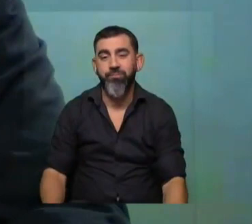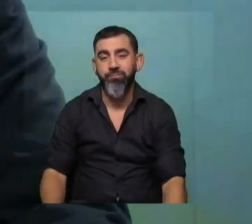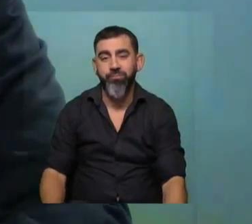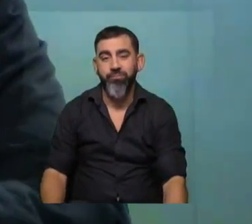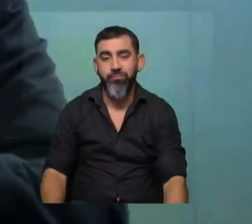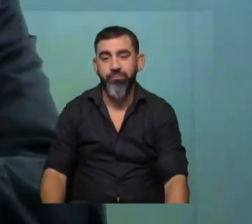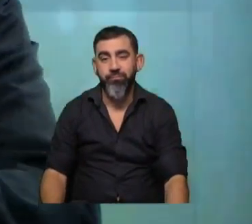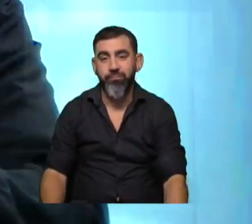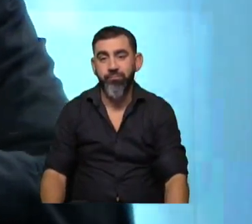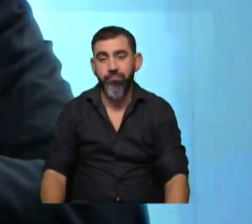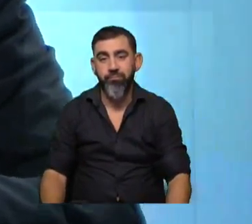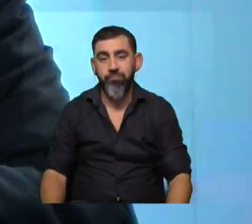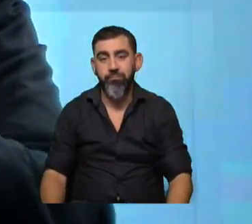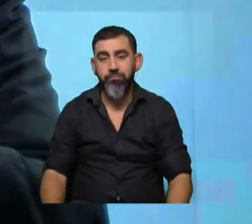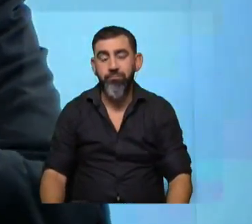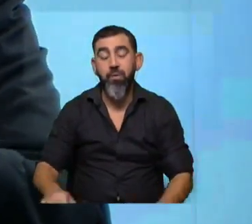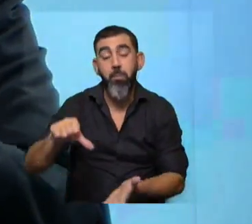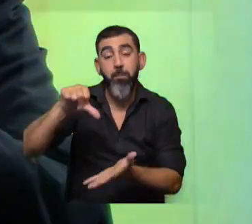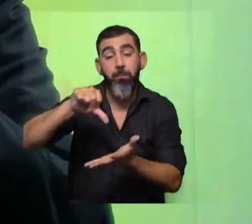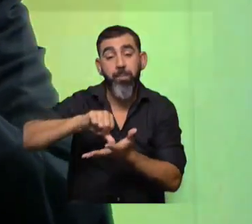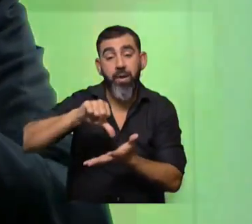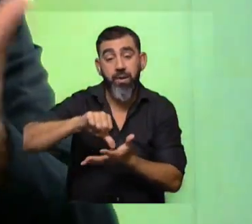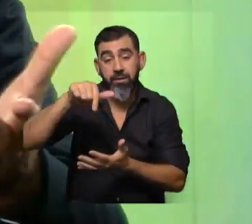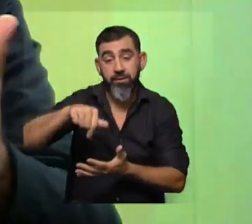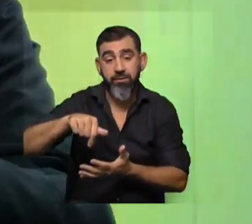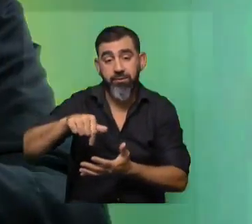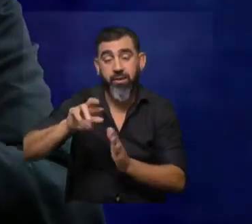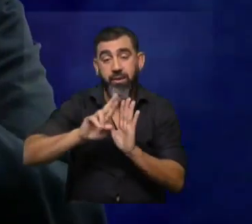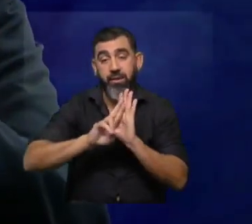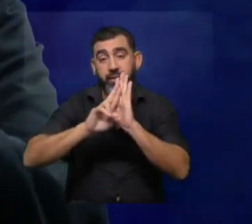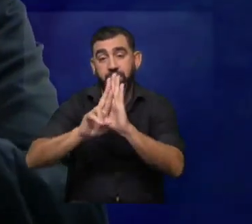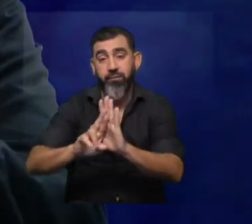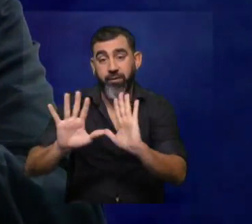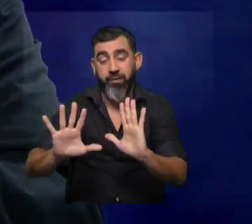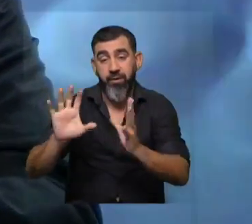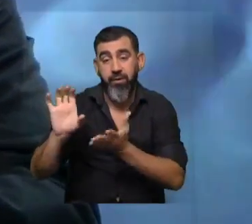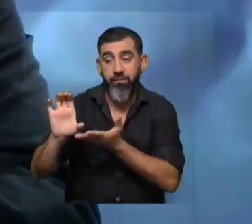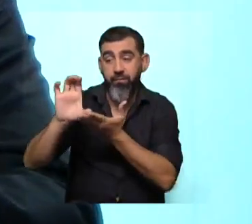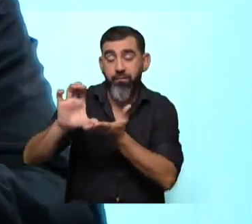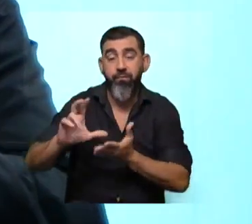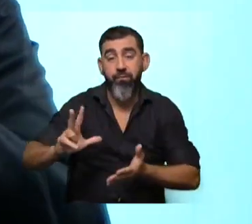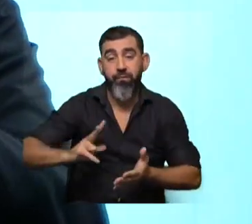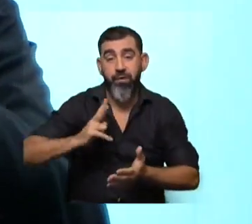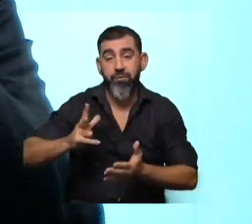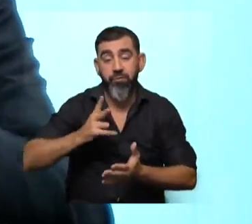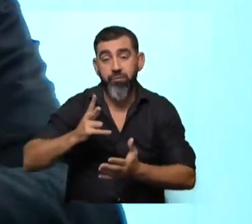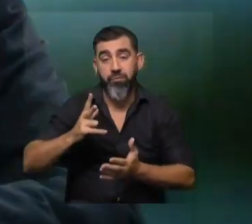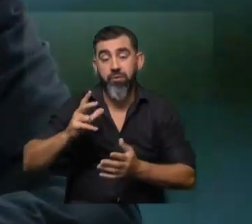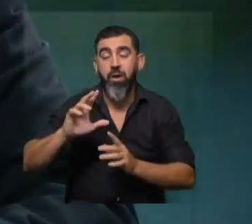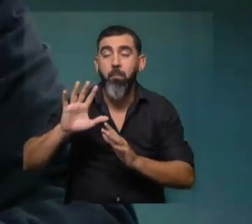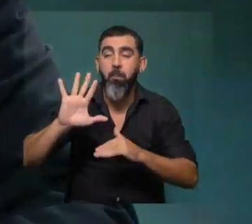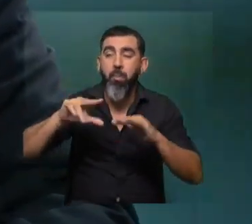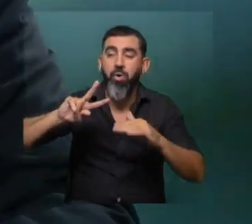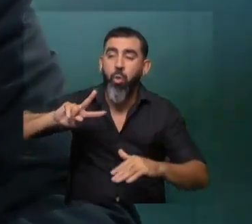pero sí es clave en los países que tomamos como referencia la inversión del sector privado generalmente duplica